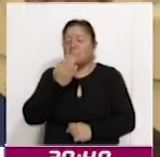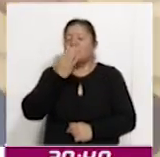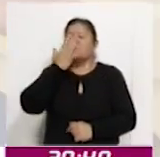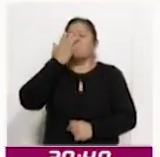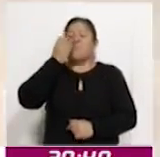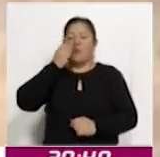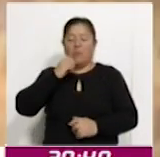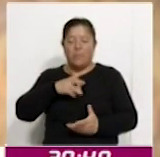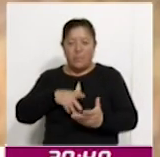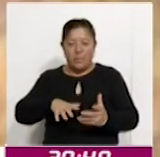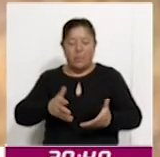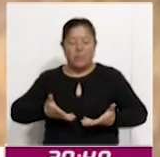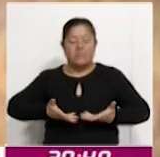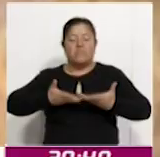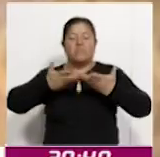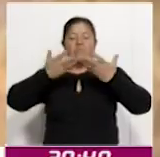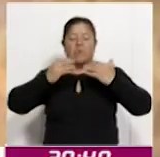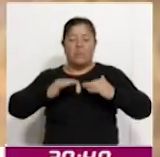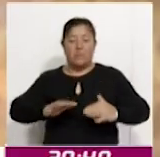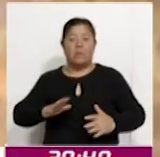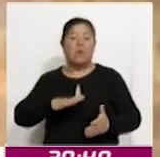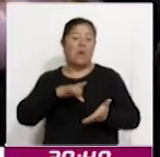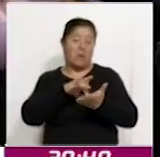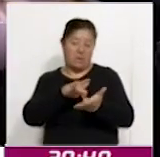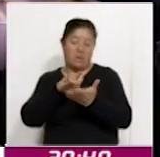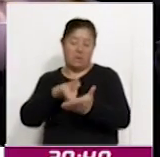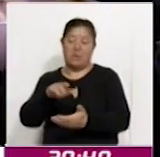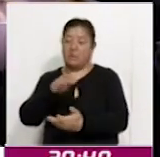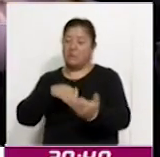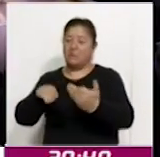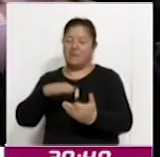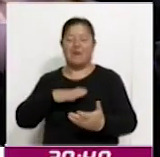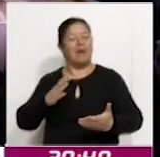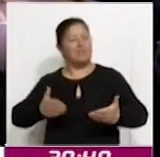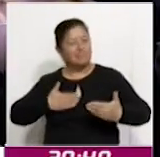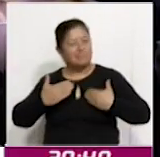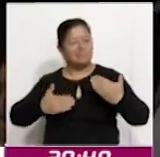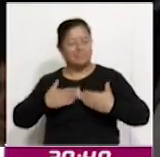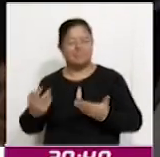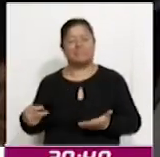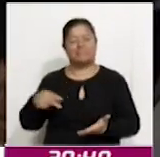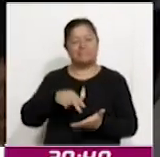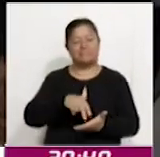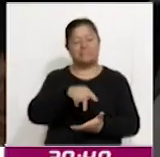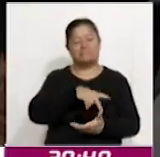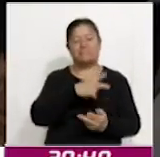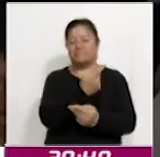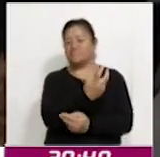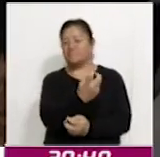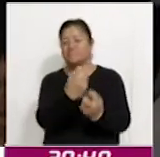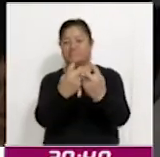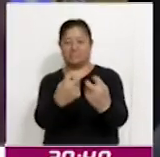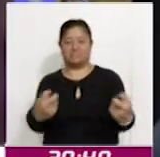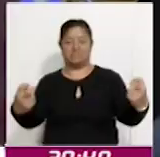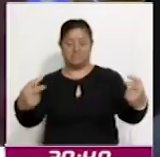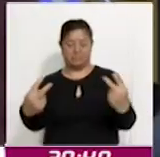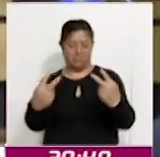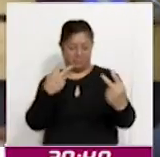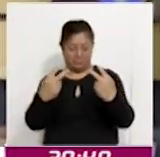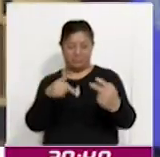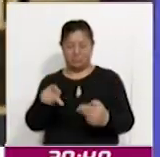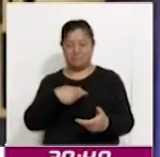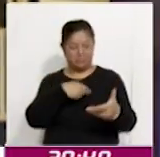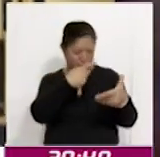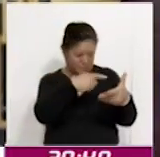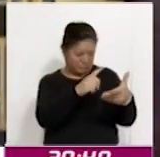apoyo. Con gran entusiasmo, los participantes subieron al escenario para ser evaluados por un jurado especializado, quien calificó